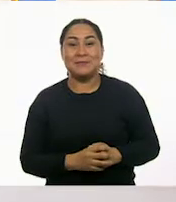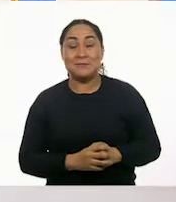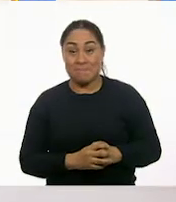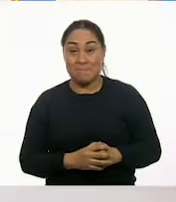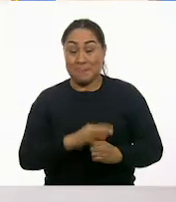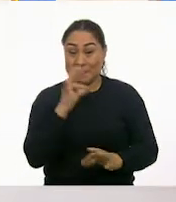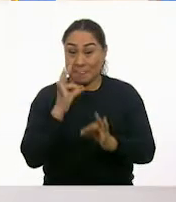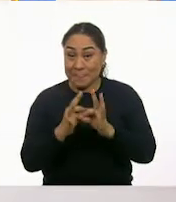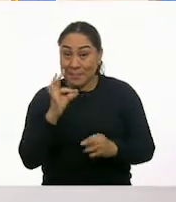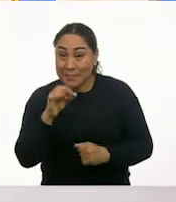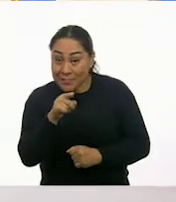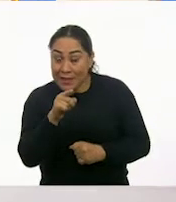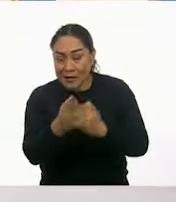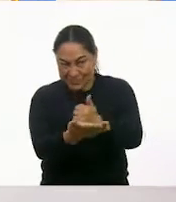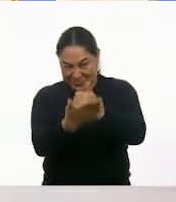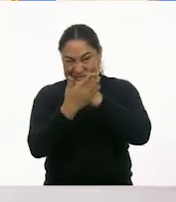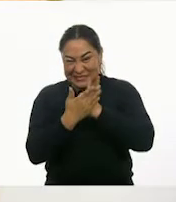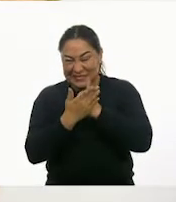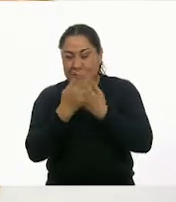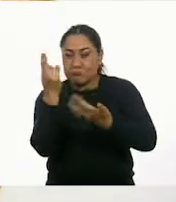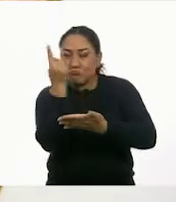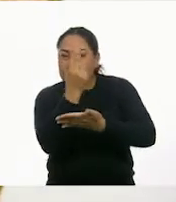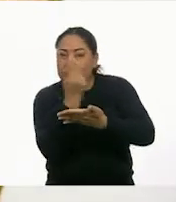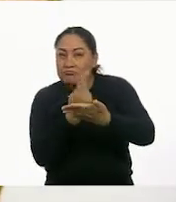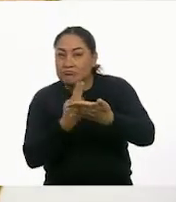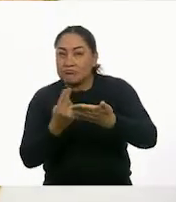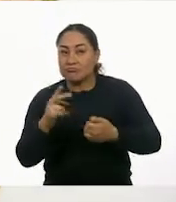Están listos. Me van a ayudar a dibujar esto que está aquí.